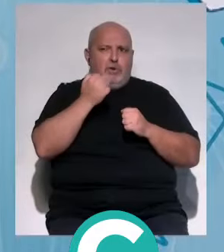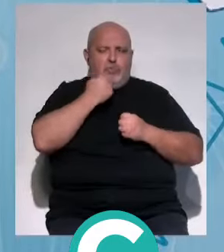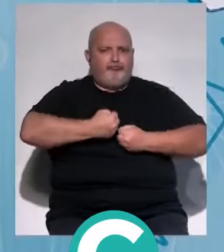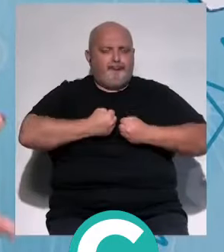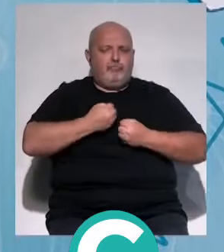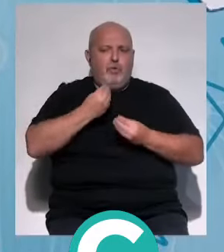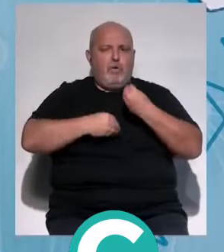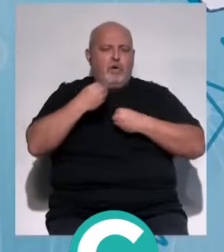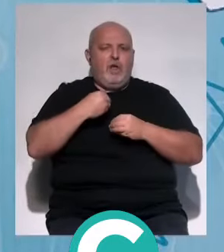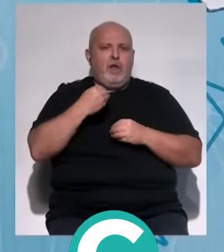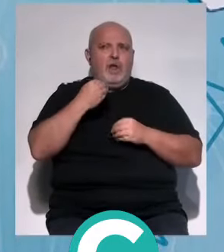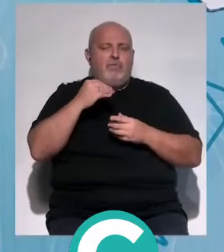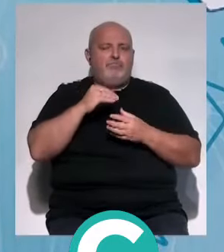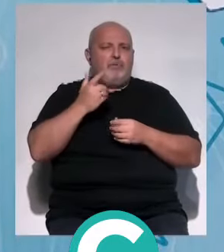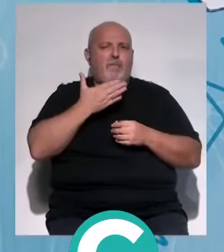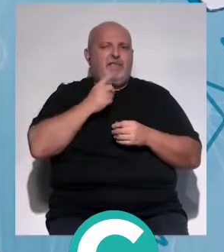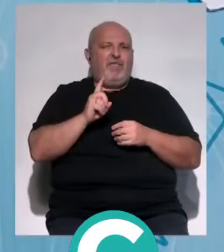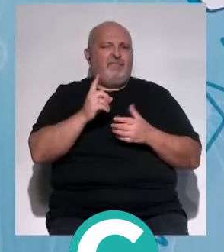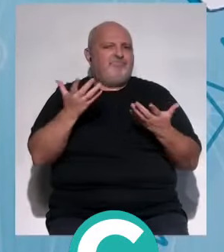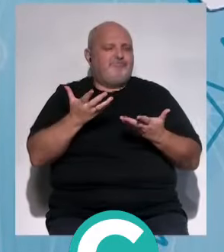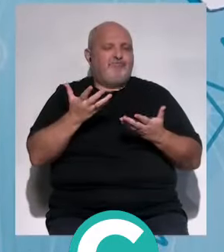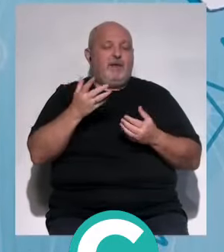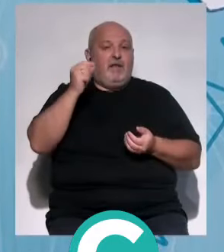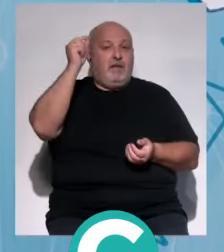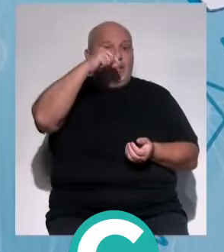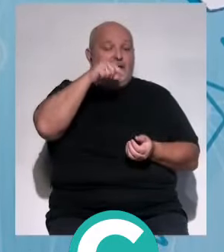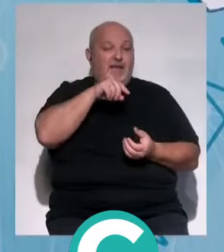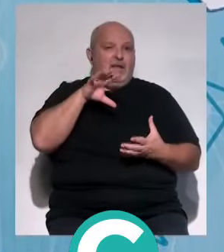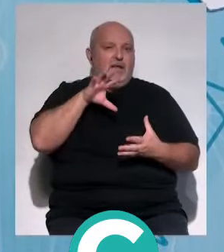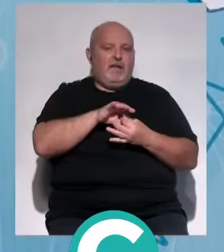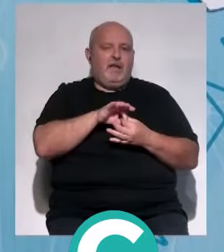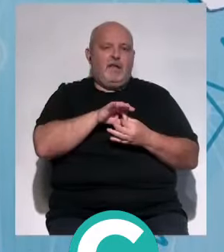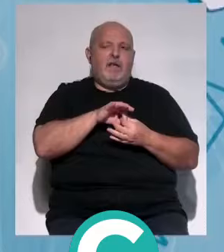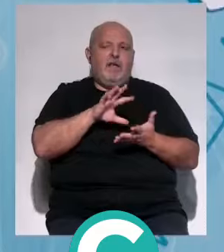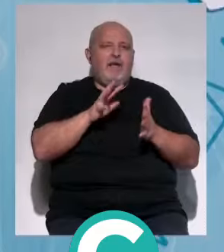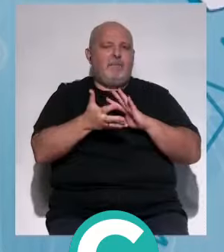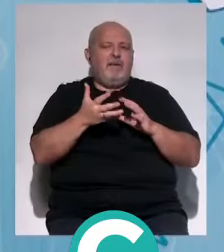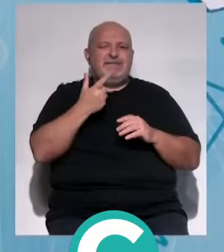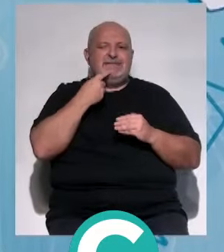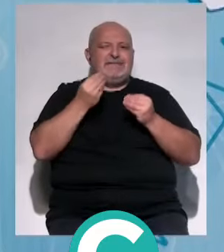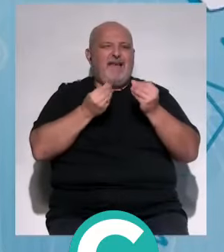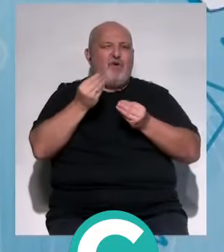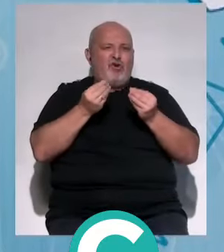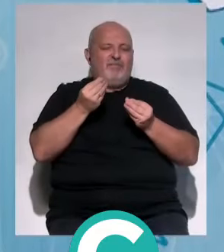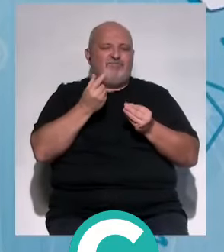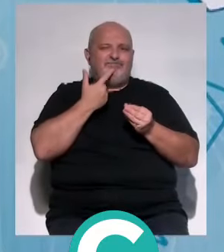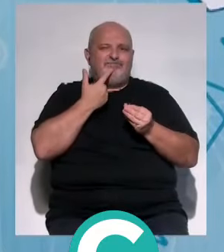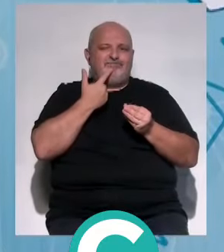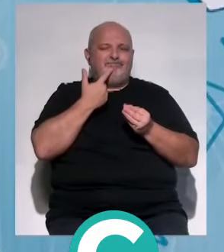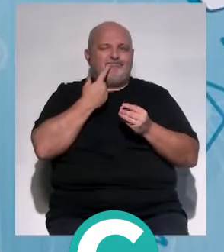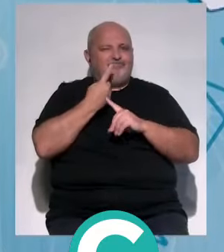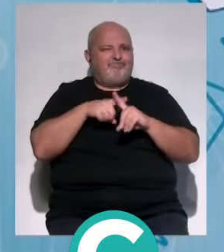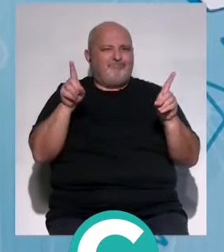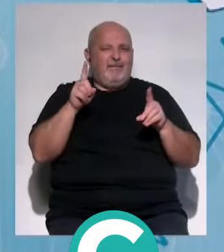obligas a comer lentejas y a lo mejor no te apetece, la quimioterapia es uno de los efectos que tiene, es que te cambia mucho el sabor de la boca, te da todo